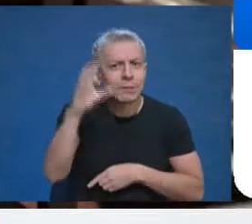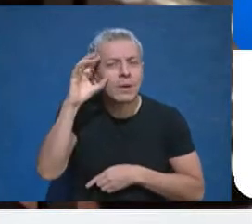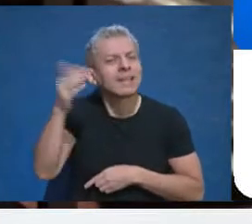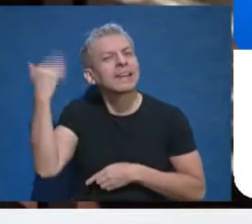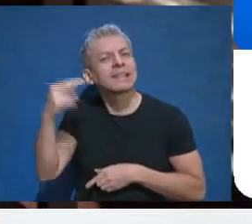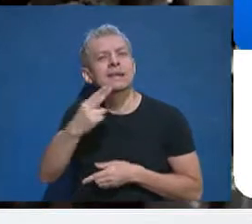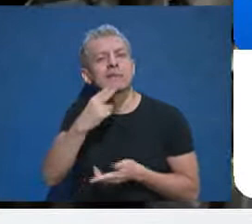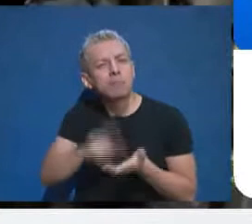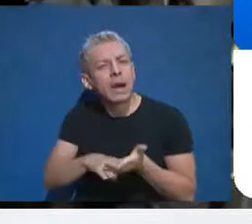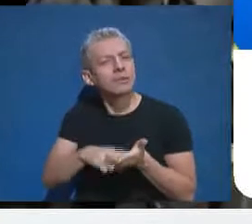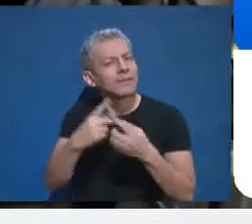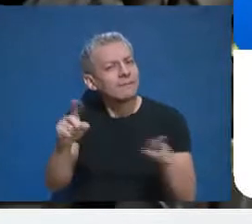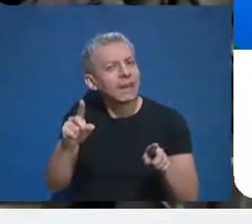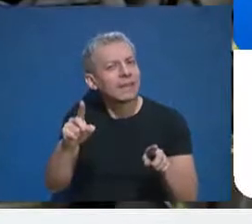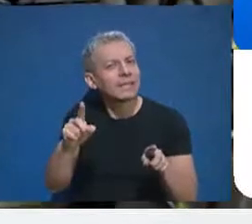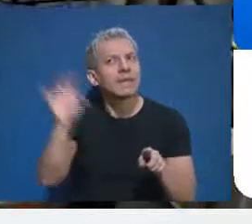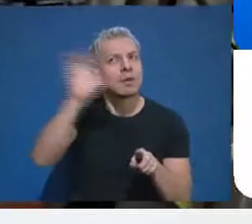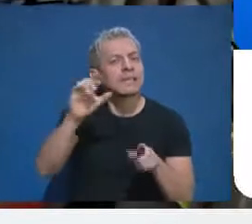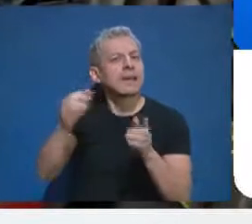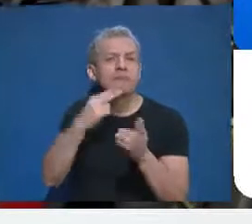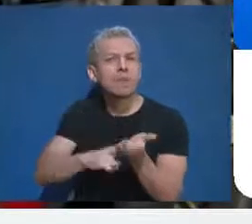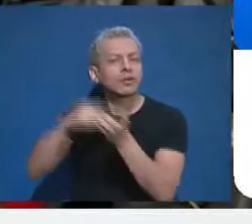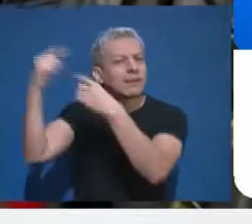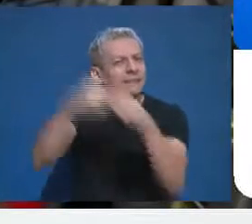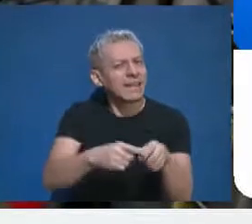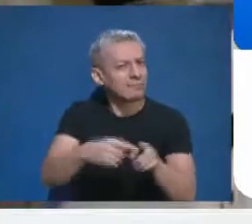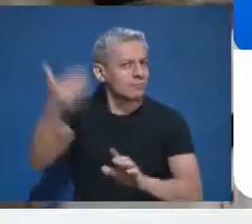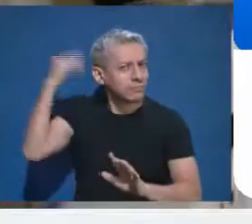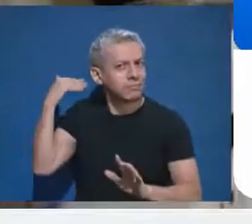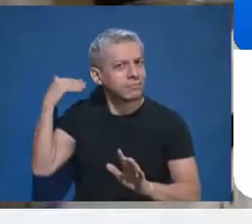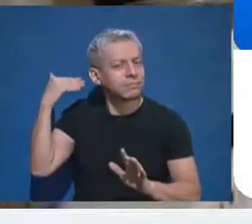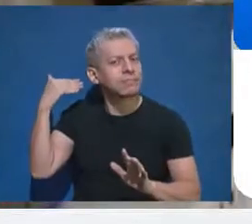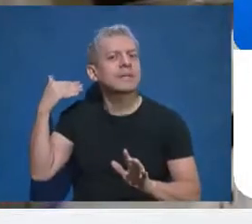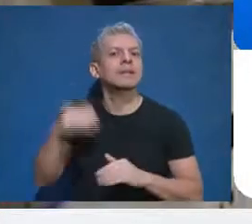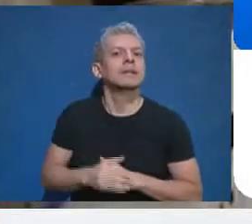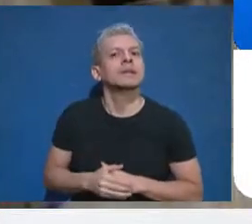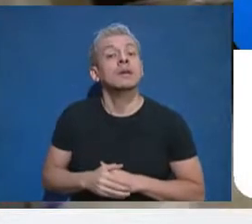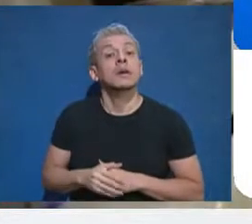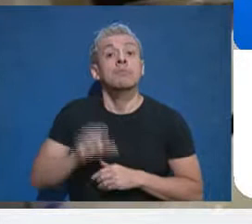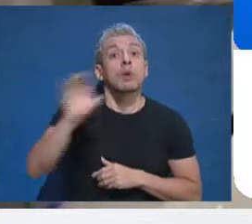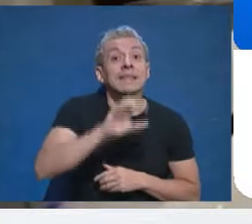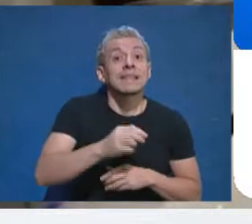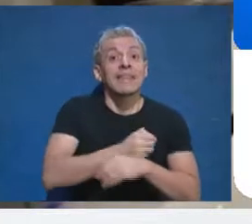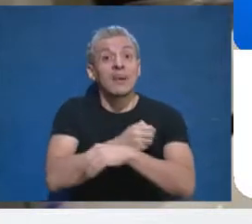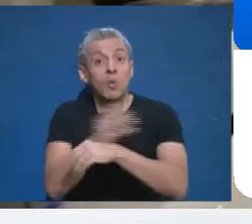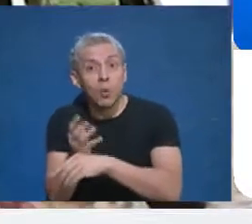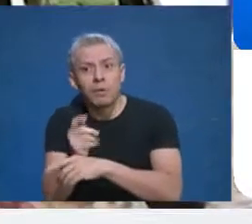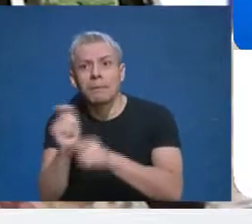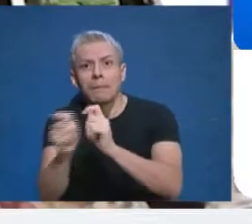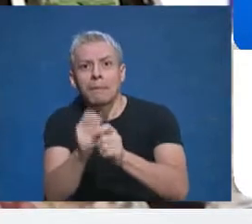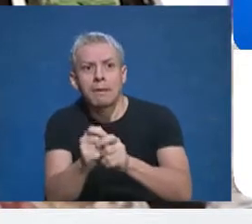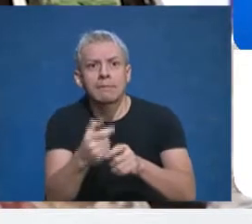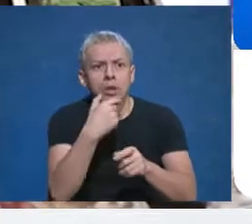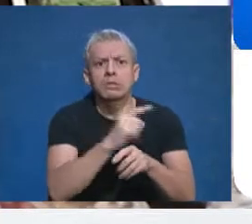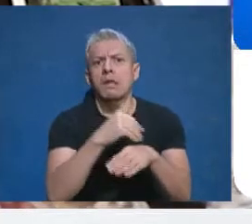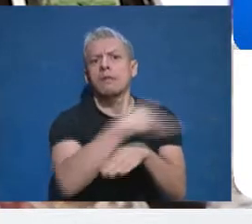impositivos, las promociones industriales que se otorgaron años atrás a provincias de Cuyo, perjudicaron seriamente a